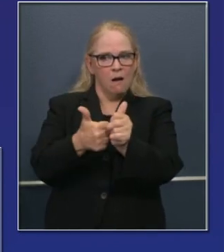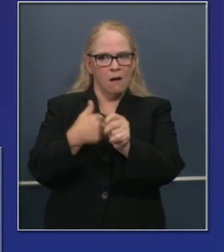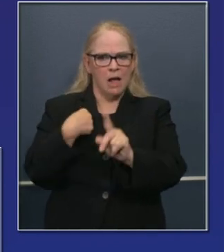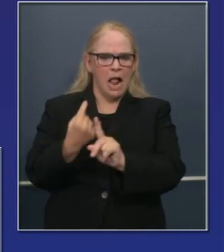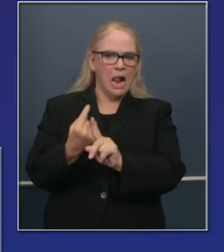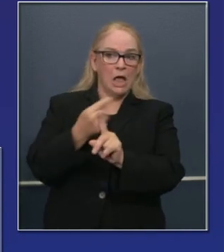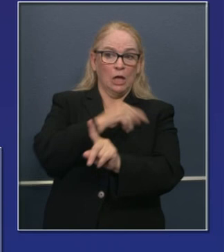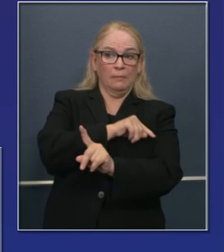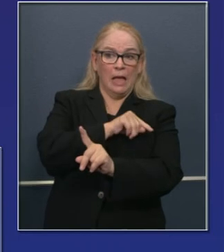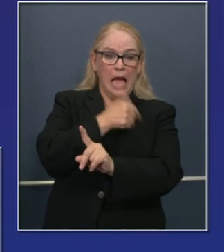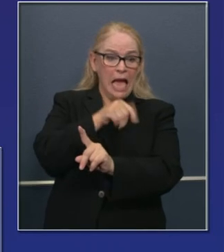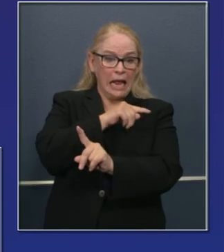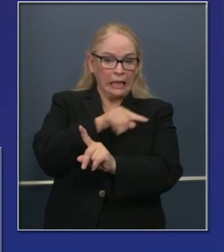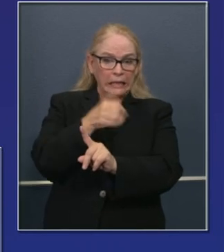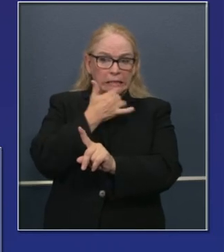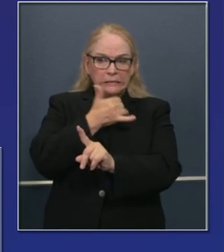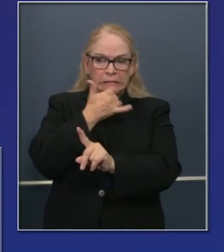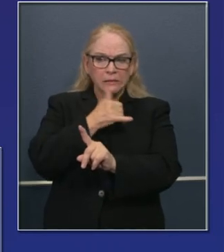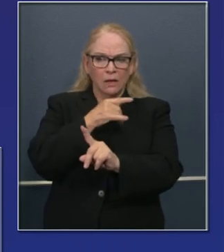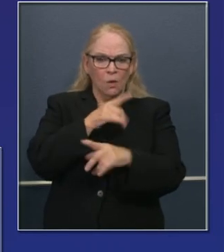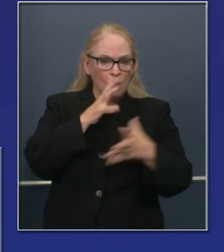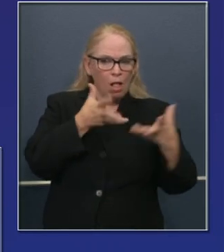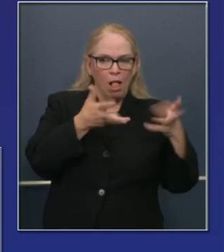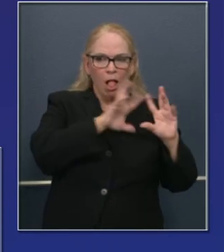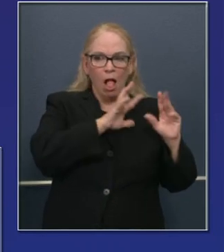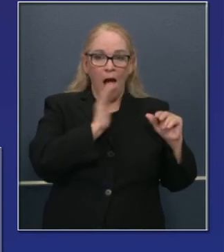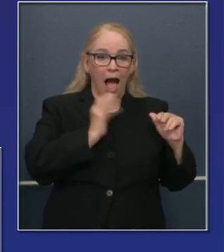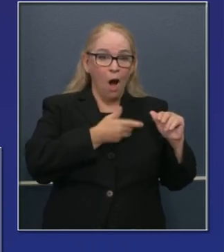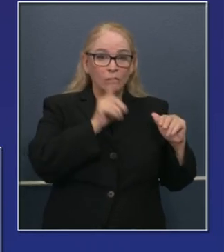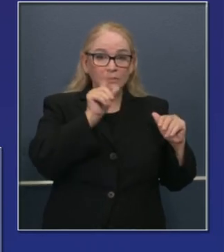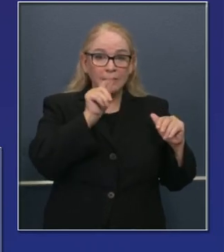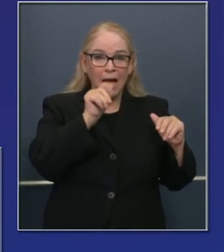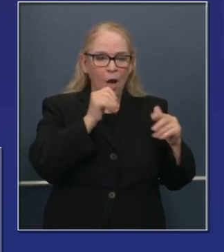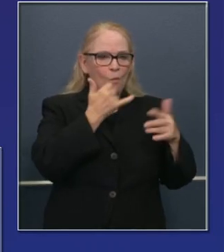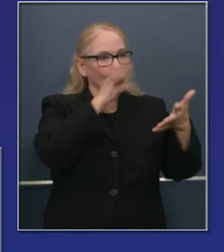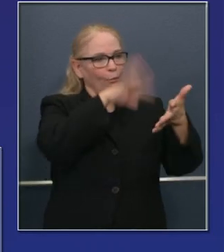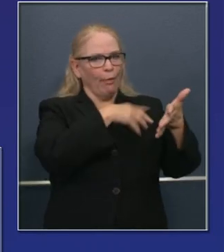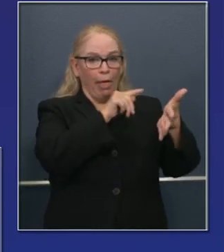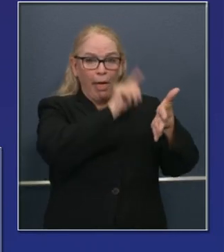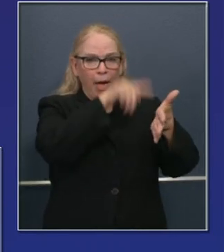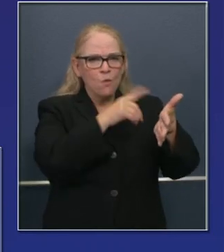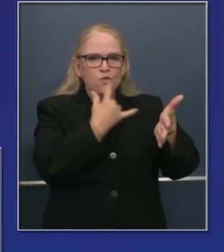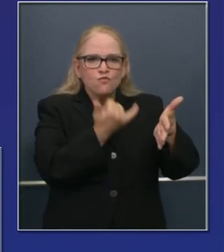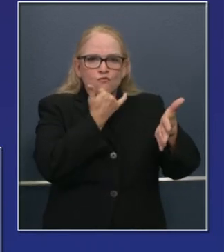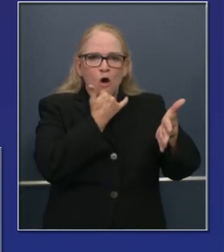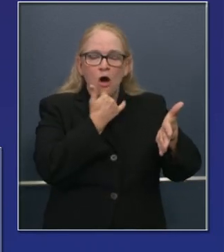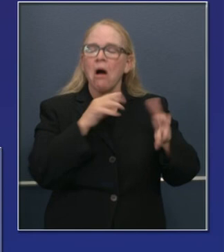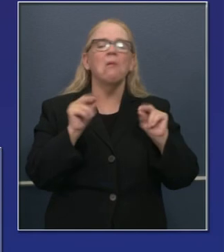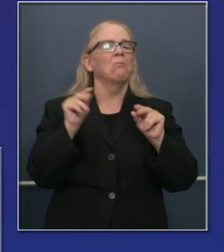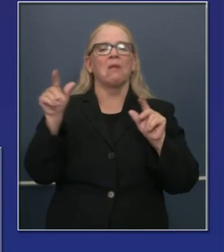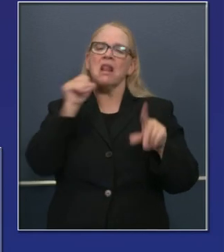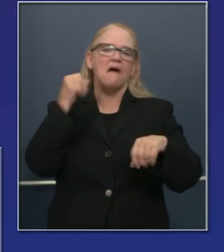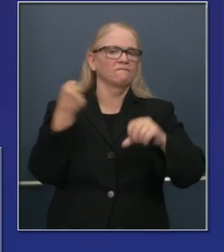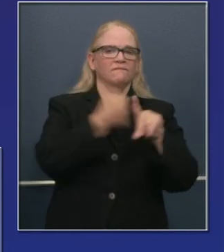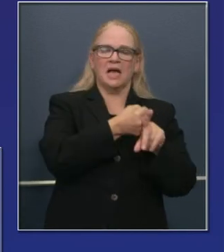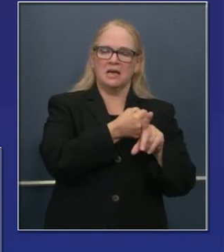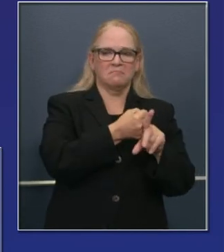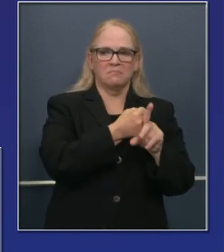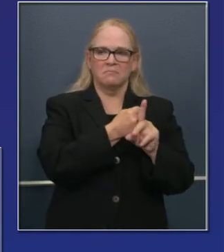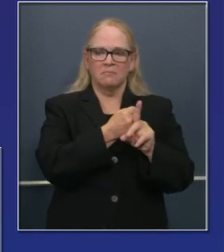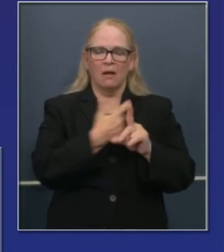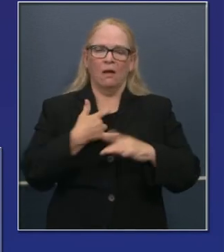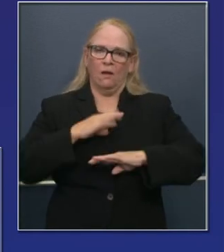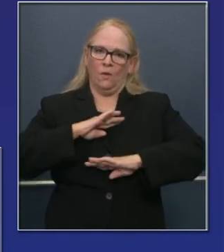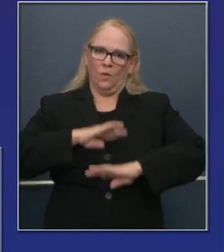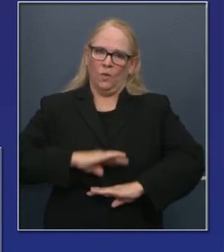retrasados que indiquen que estas líneas de tendencia que avanzamos el lunes pasado no estén en juego. De hecho,